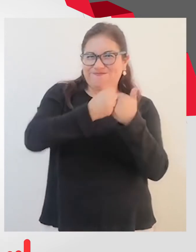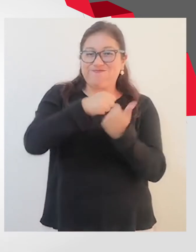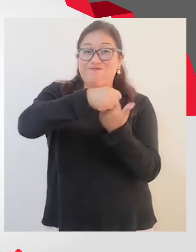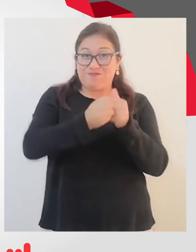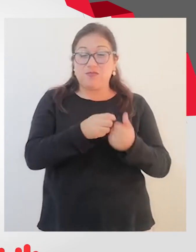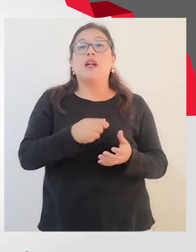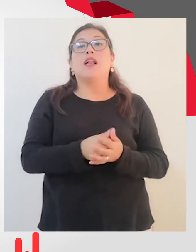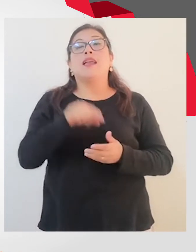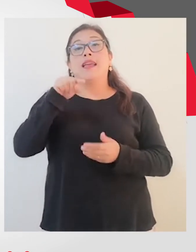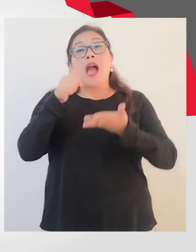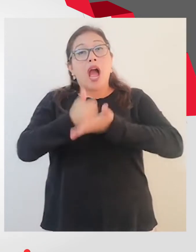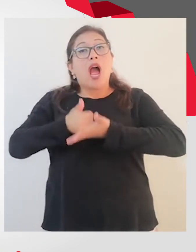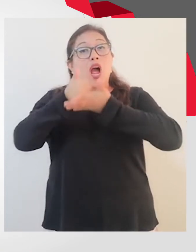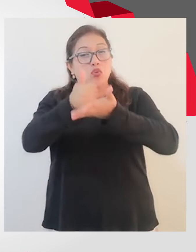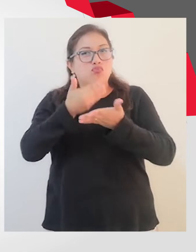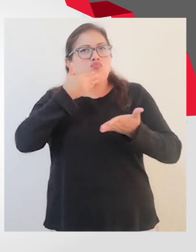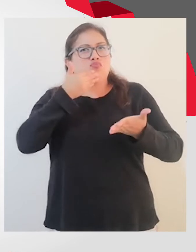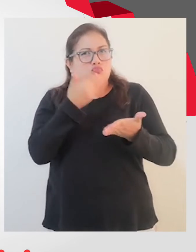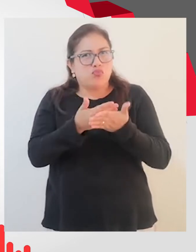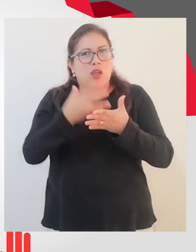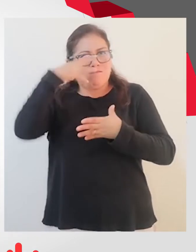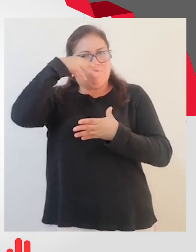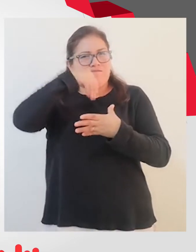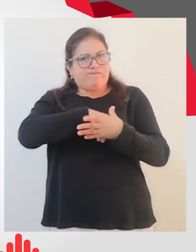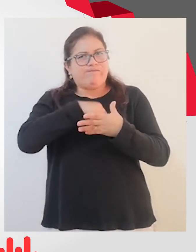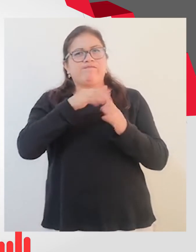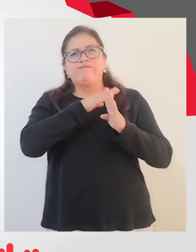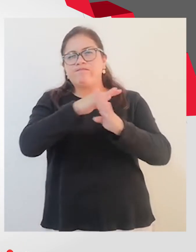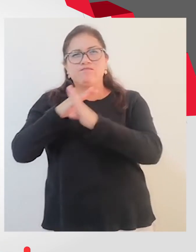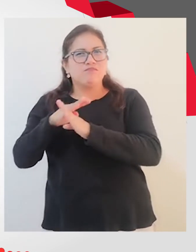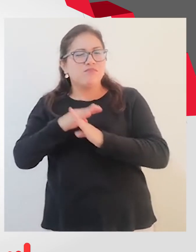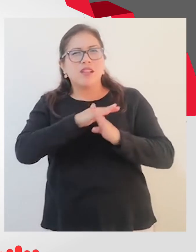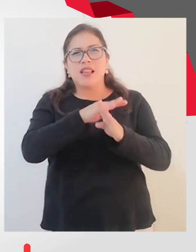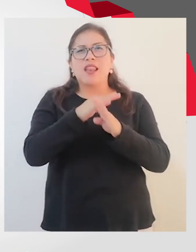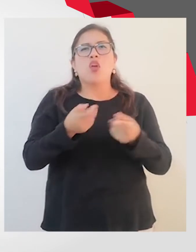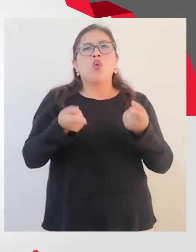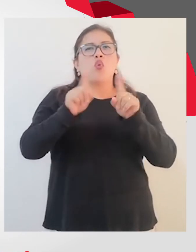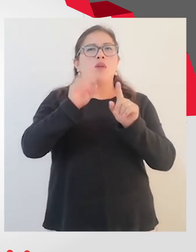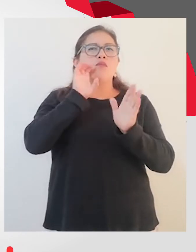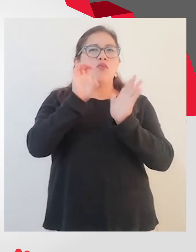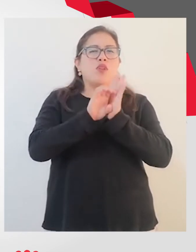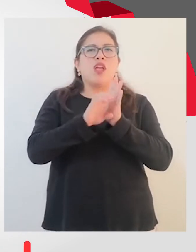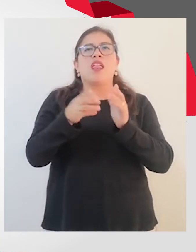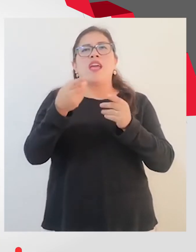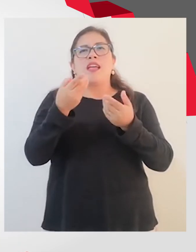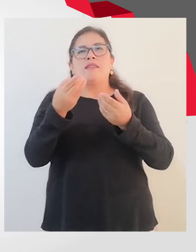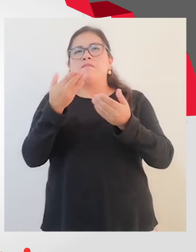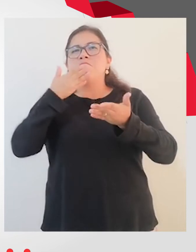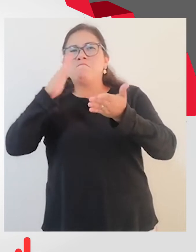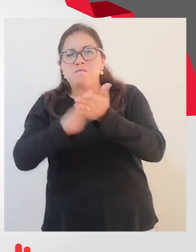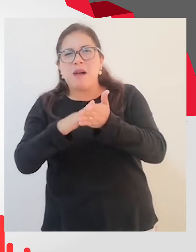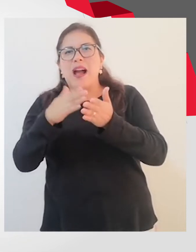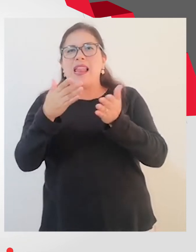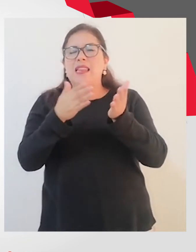Asimismo funciona como antioxidante, así que evita que los radicales libres crezcan en gran